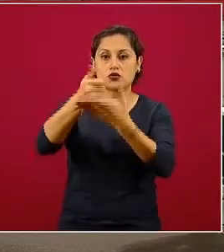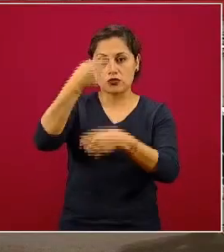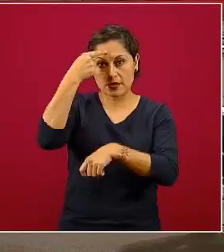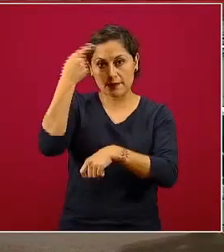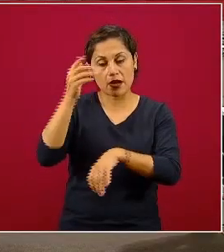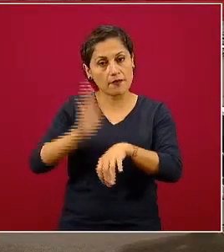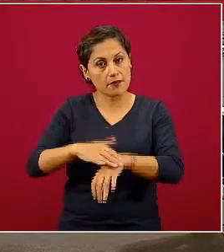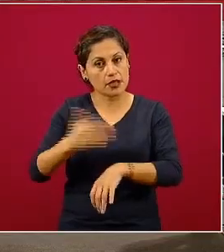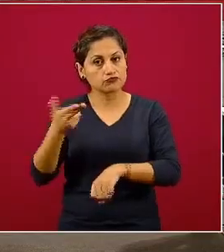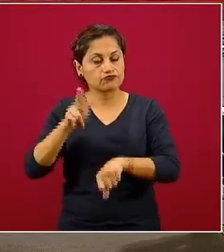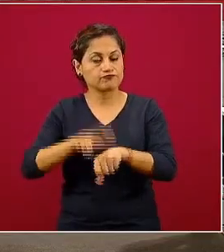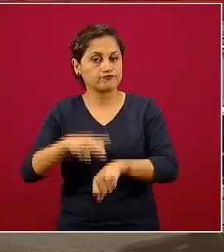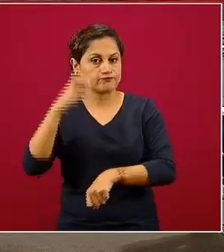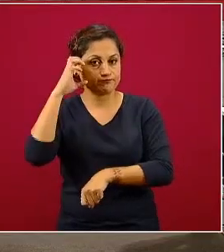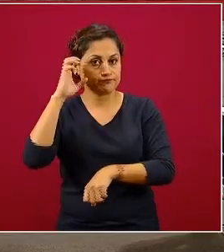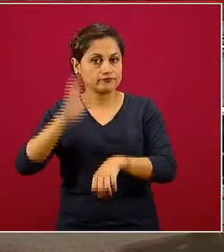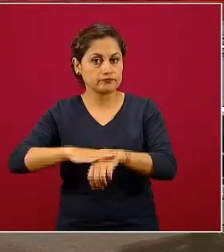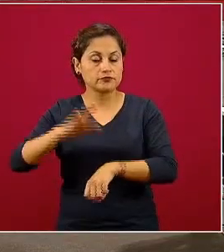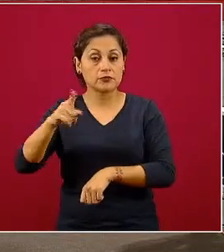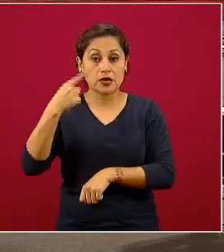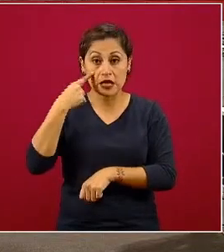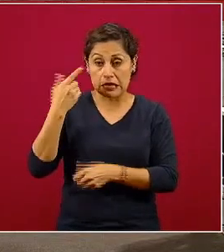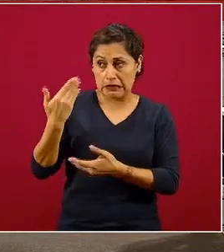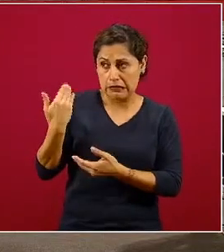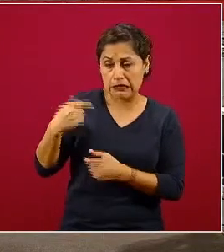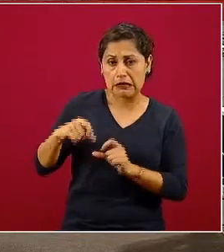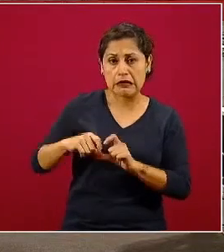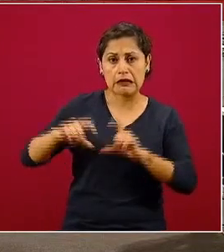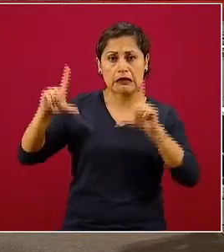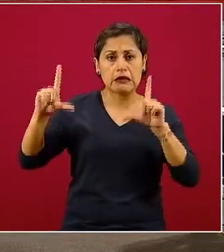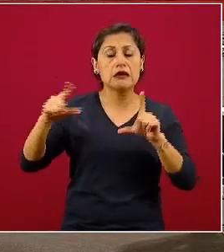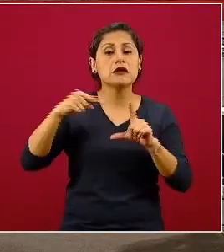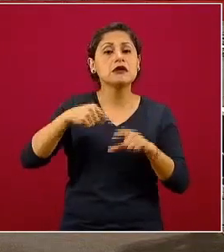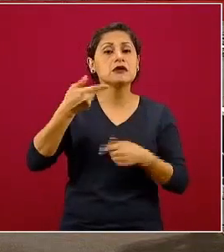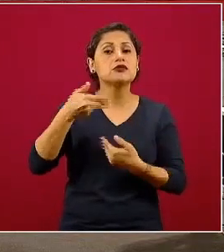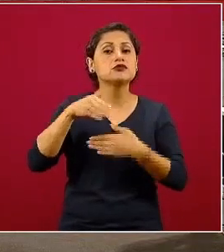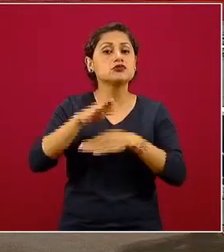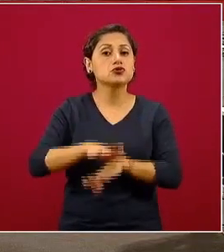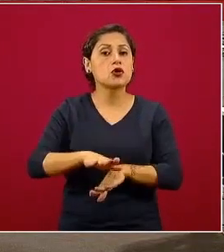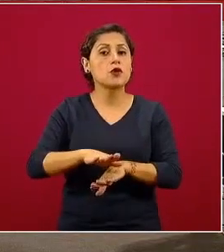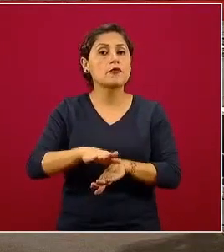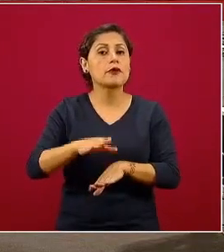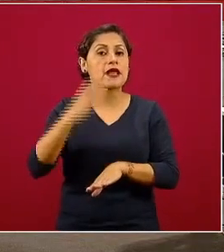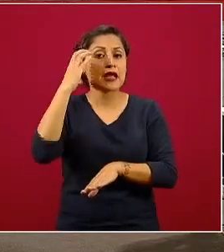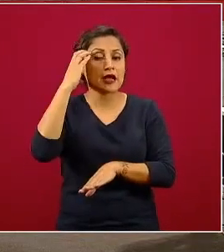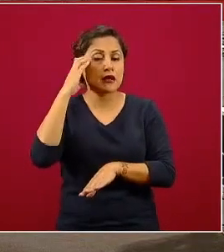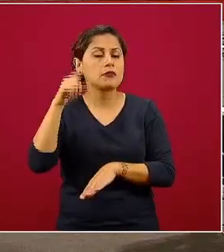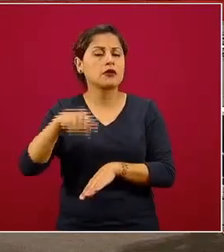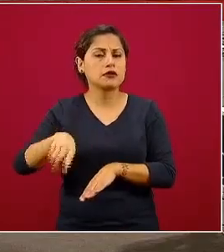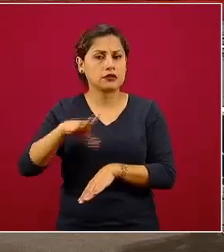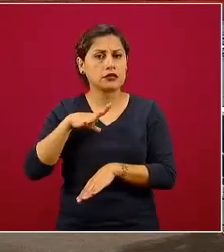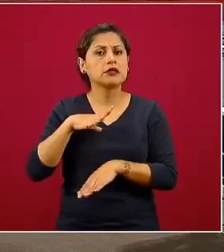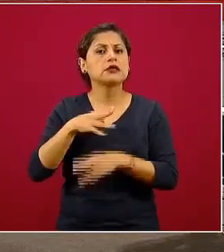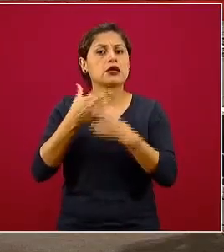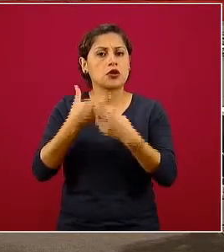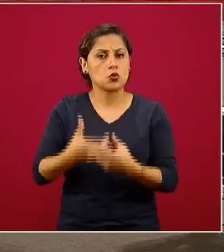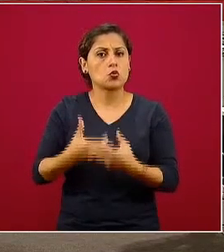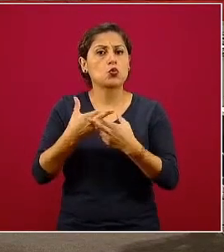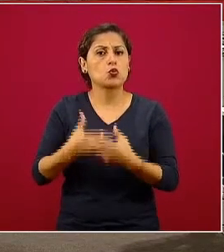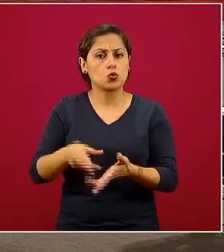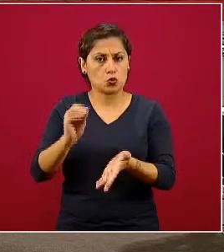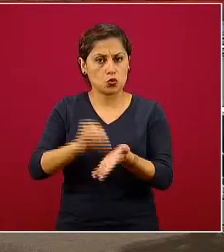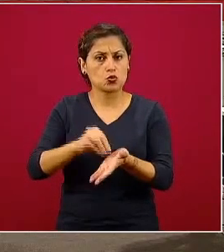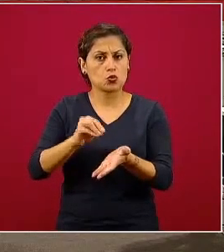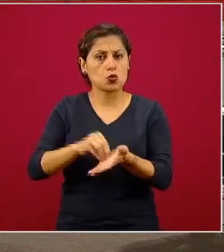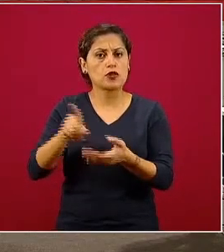este momento, como se muestra en las diapositivas sobre ocupación, tenemos todavía una reserva importante, la epidemia en Guerrero